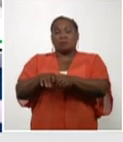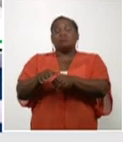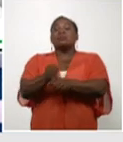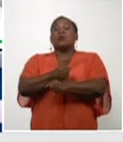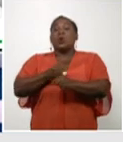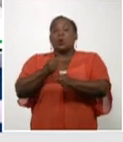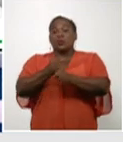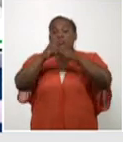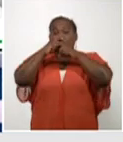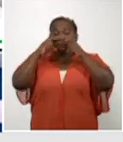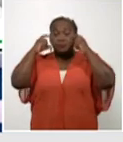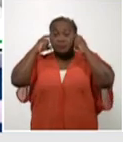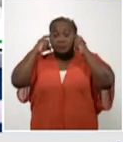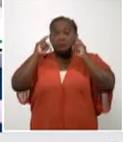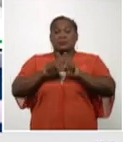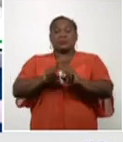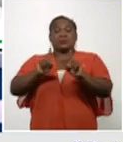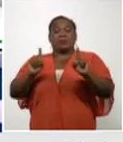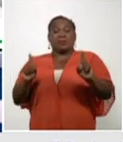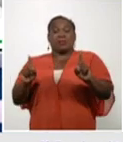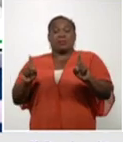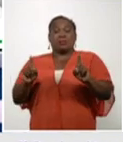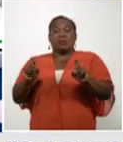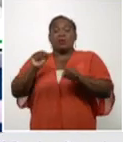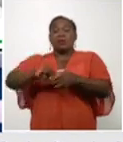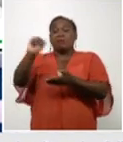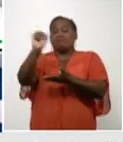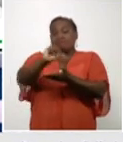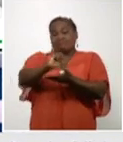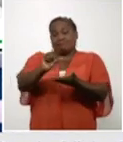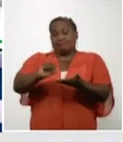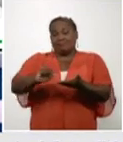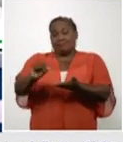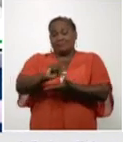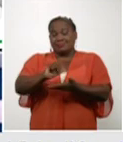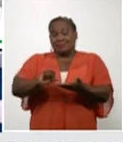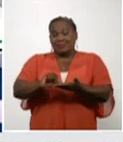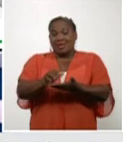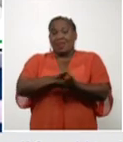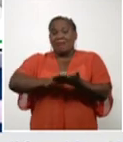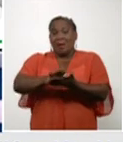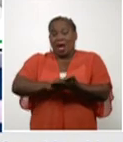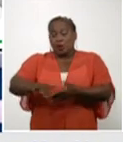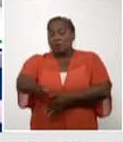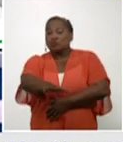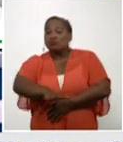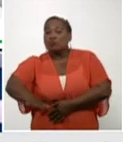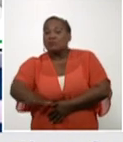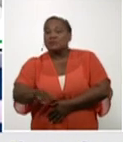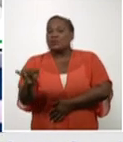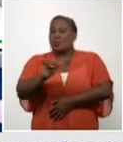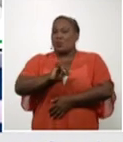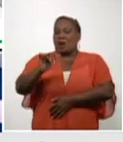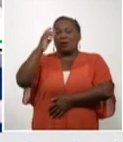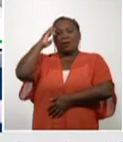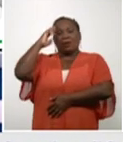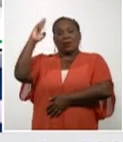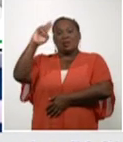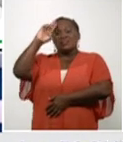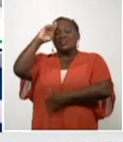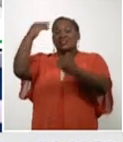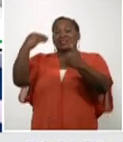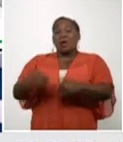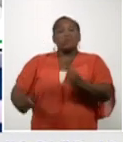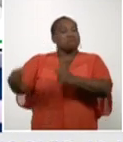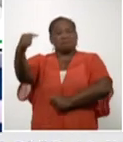distanciamiento físico y desinfección constante de manos y superficies. Por supuesto, recordar, la salud está